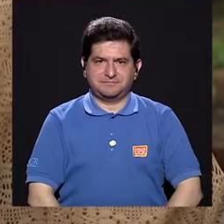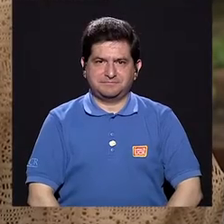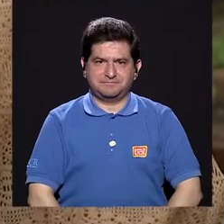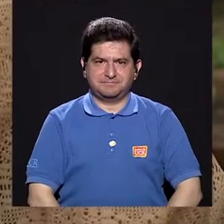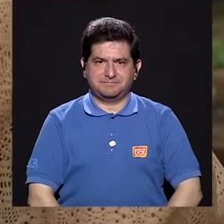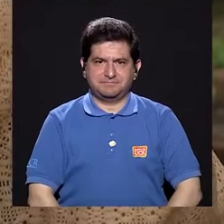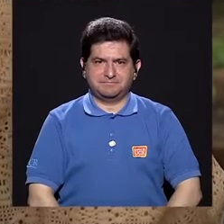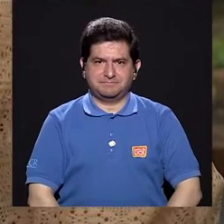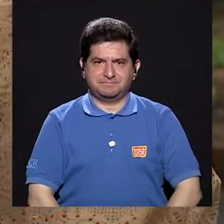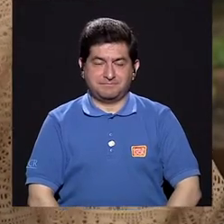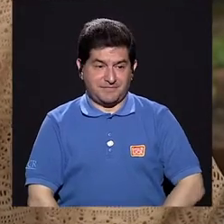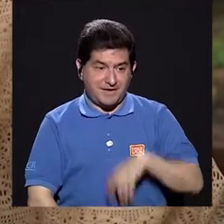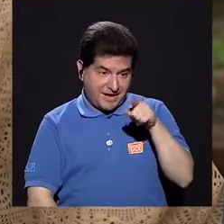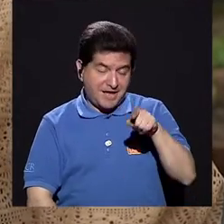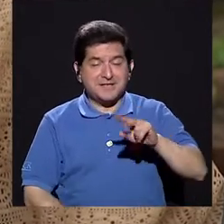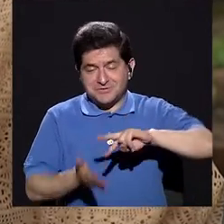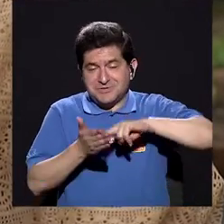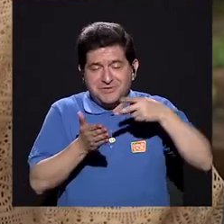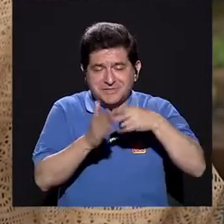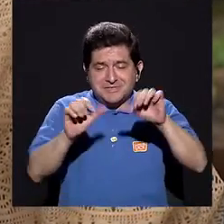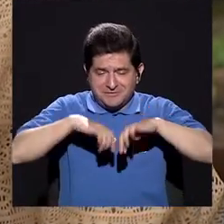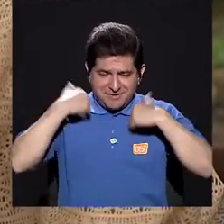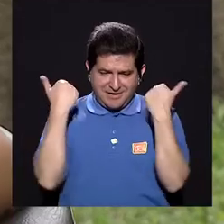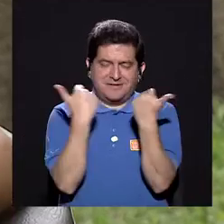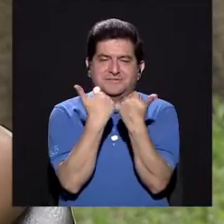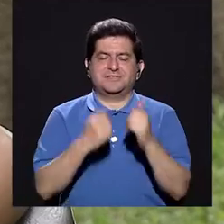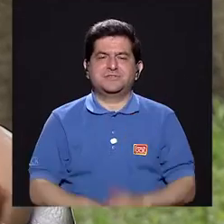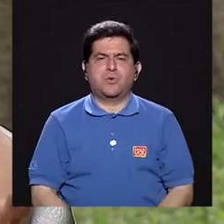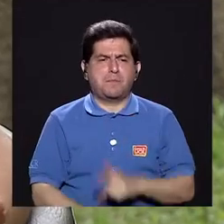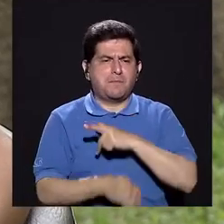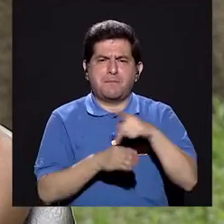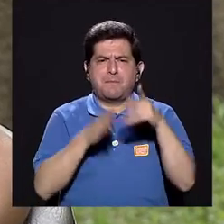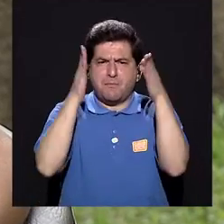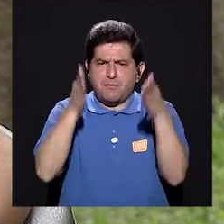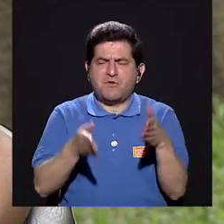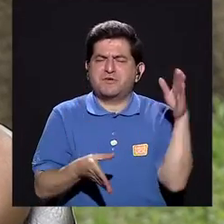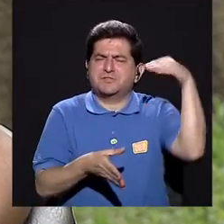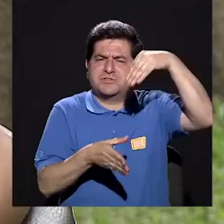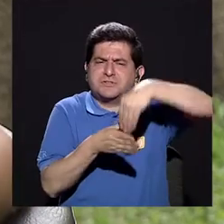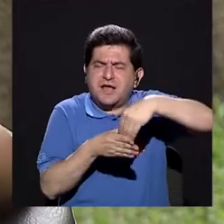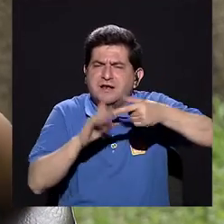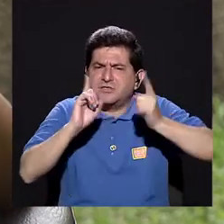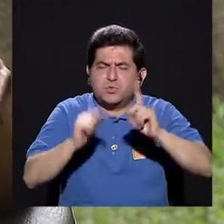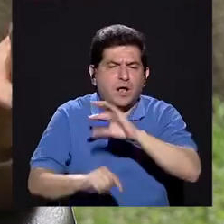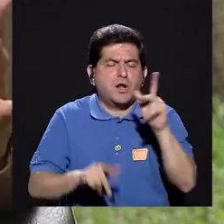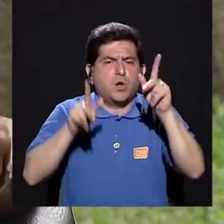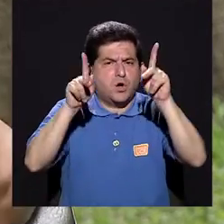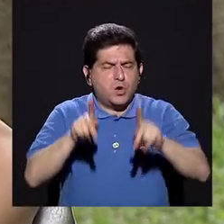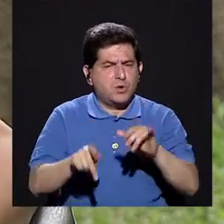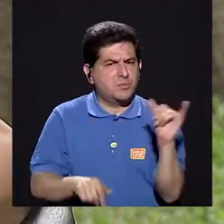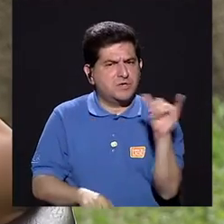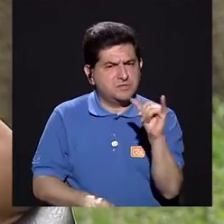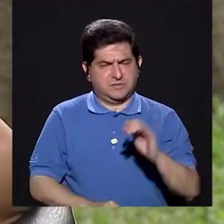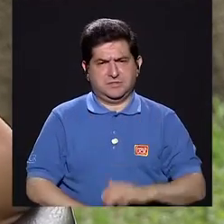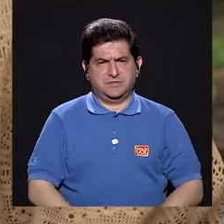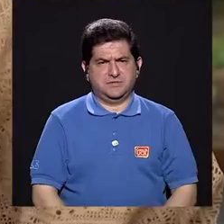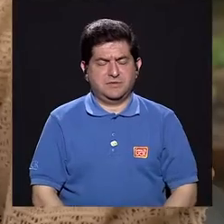Entonces, bueno, eso es Acoteama. ¿Qué tipo de profesionales tiene Acoteama o son también personas...?